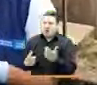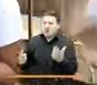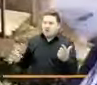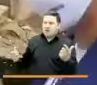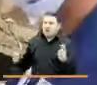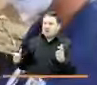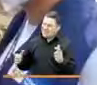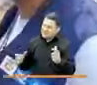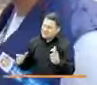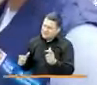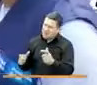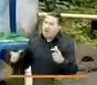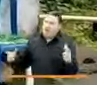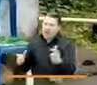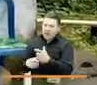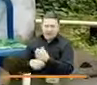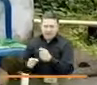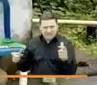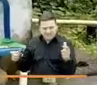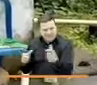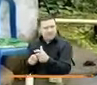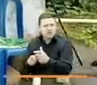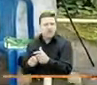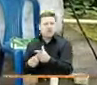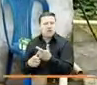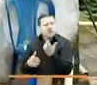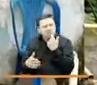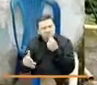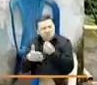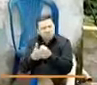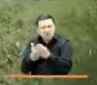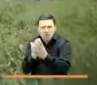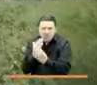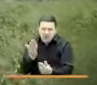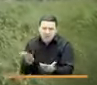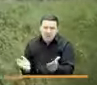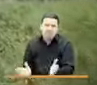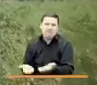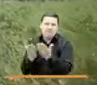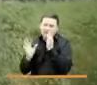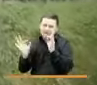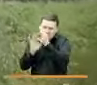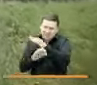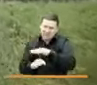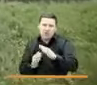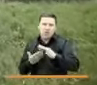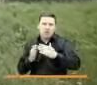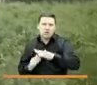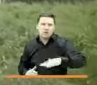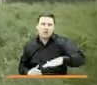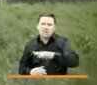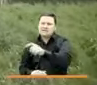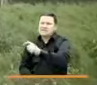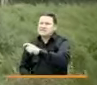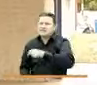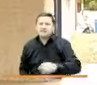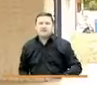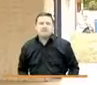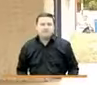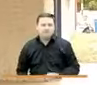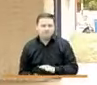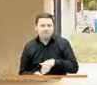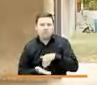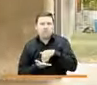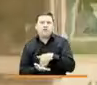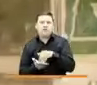y la inequidad. Diseñamos una ruta para la superación de la pobreza que mejora la focalización de la población más necesitada. Fortalecimos